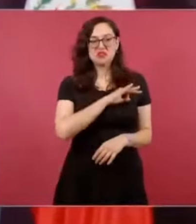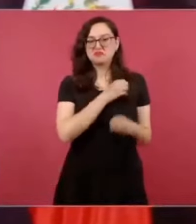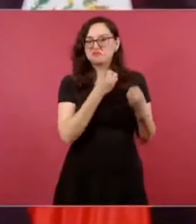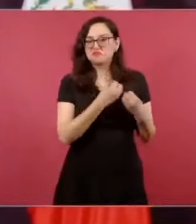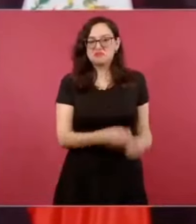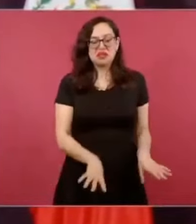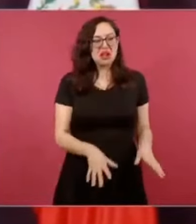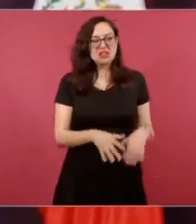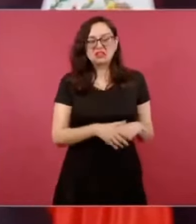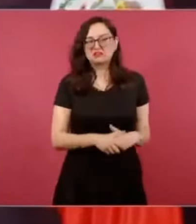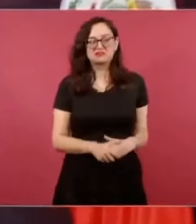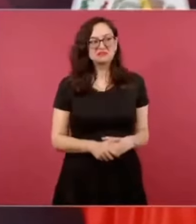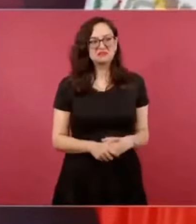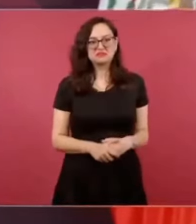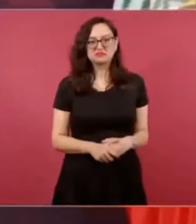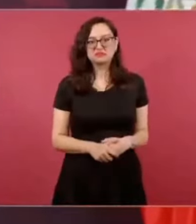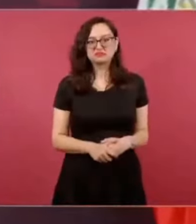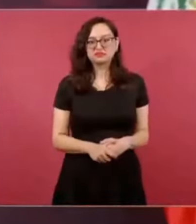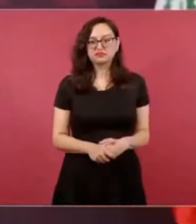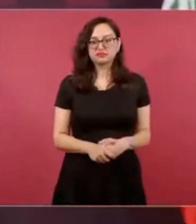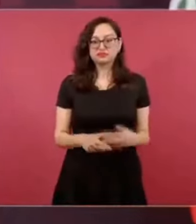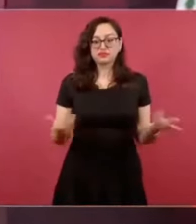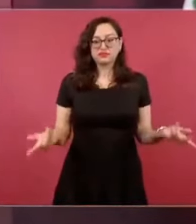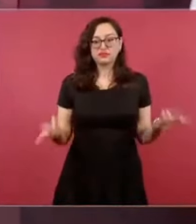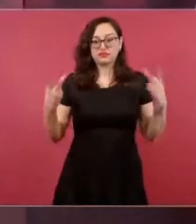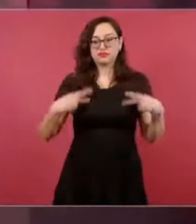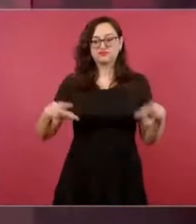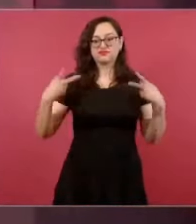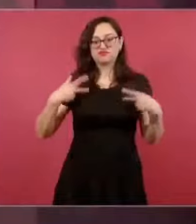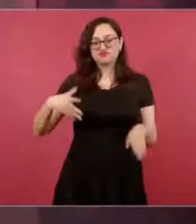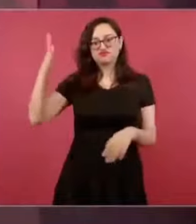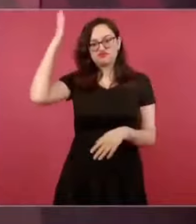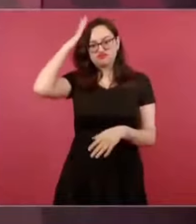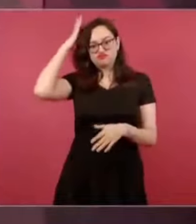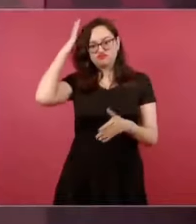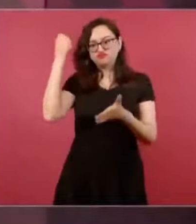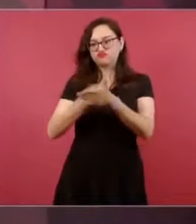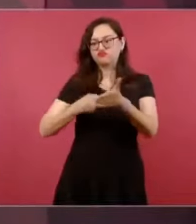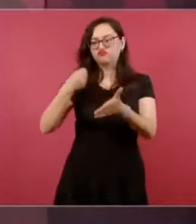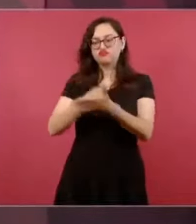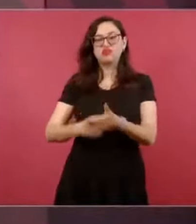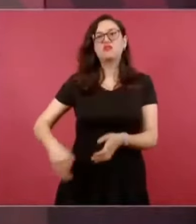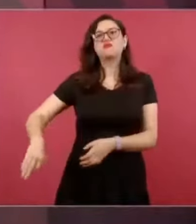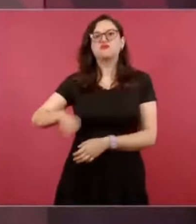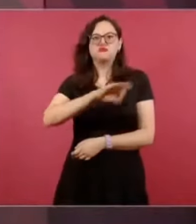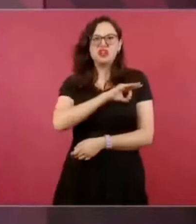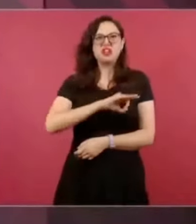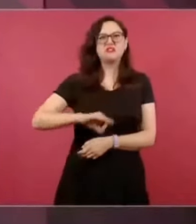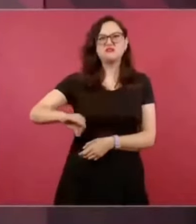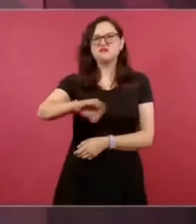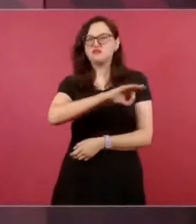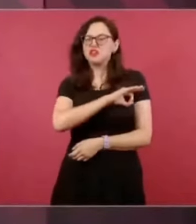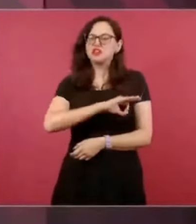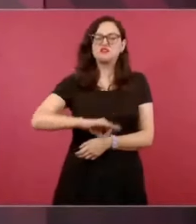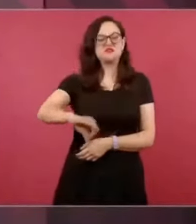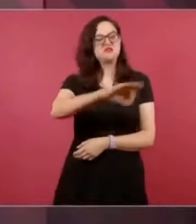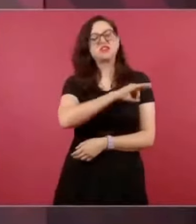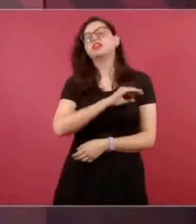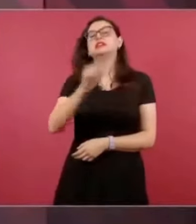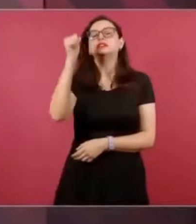social tiene que ser idealista, tiene que